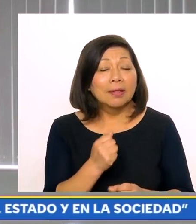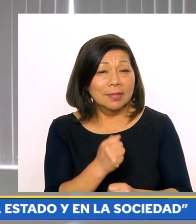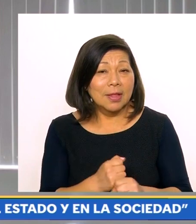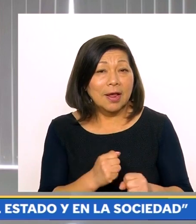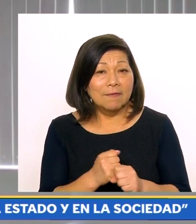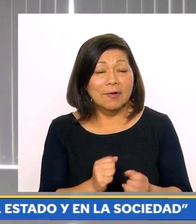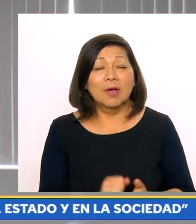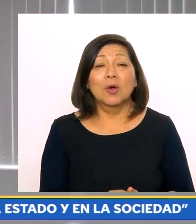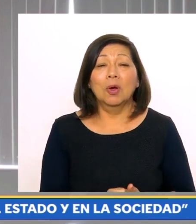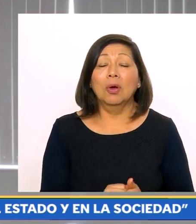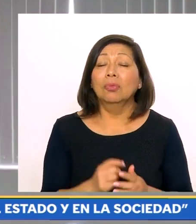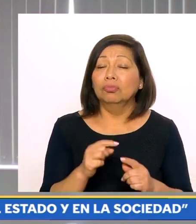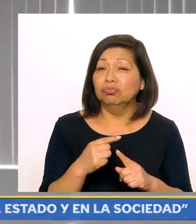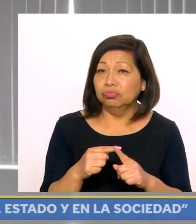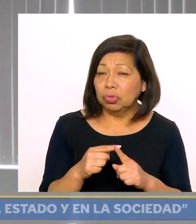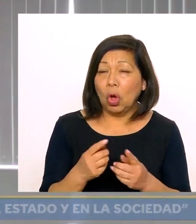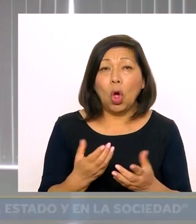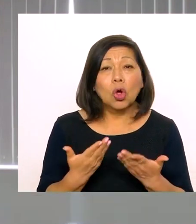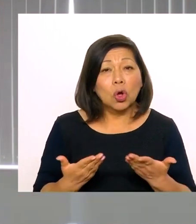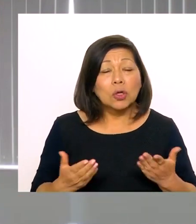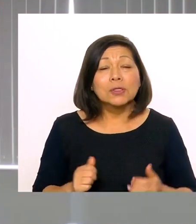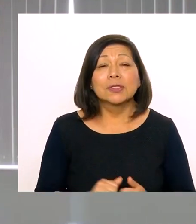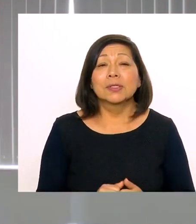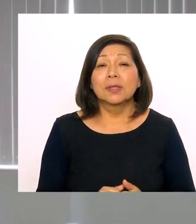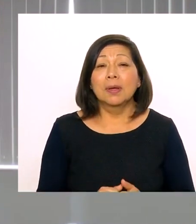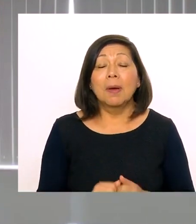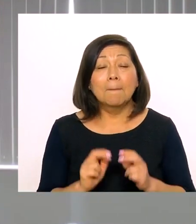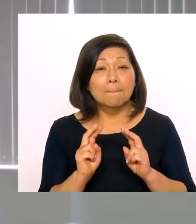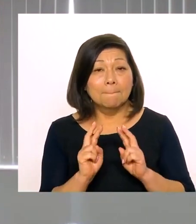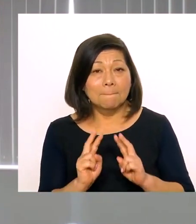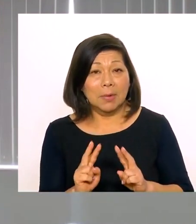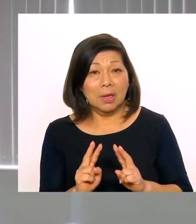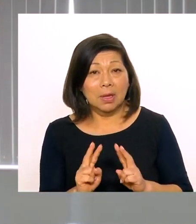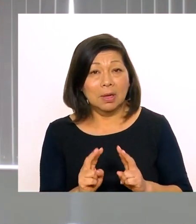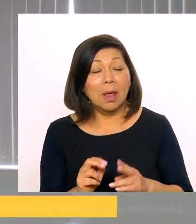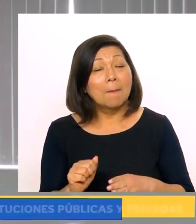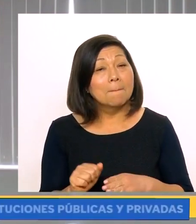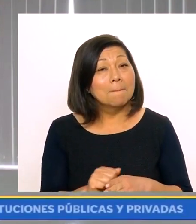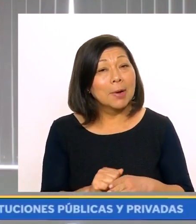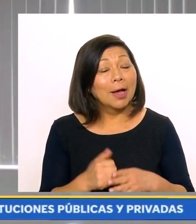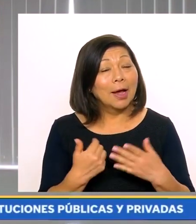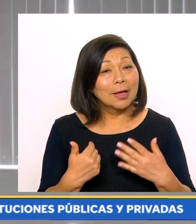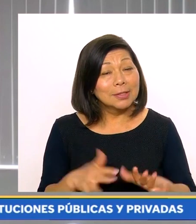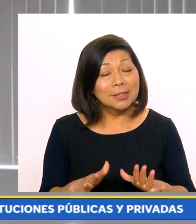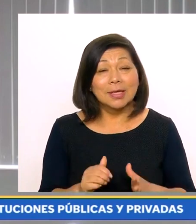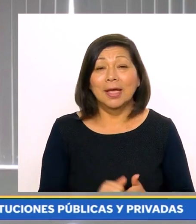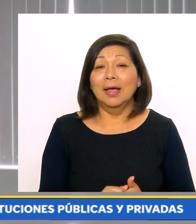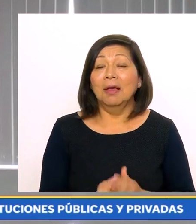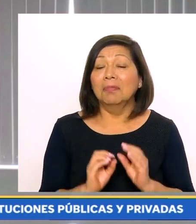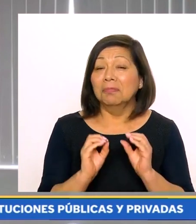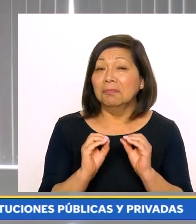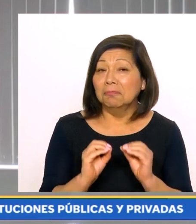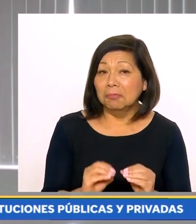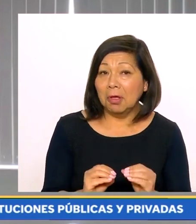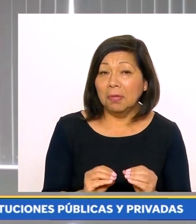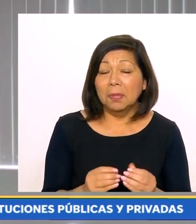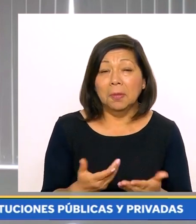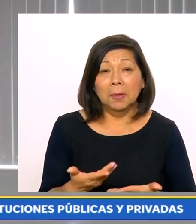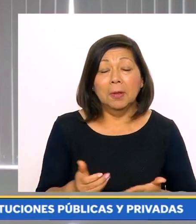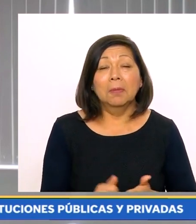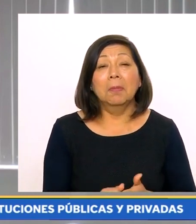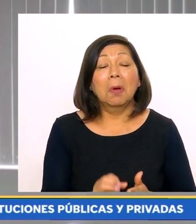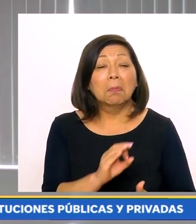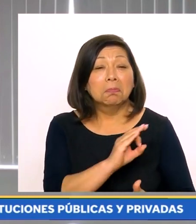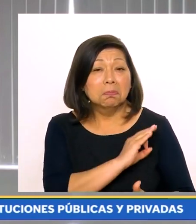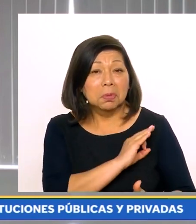Y en esa labor hemos hecho varias cosas. La primera creo que era visibilizar las buenas prácticas que ya